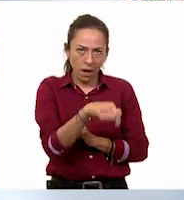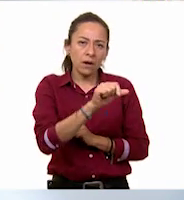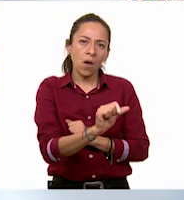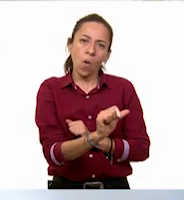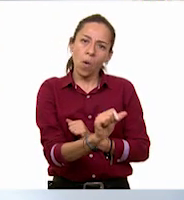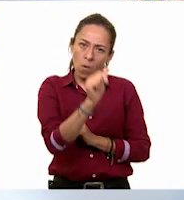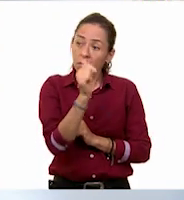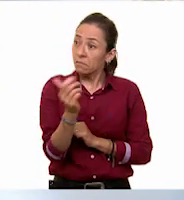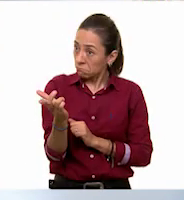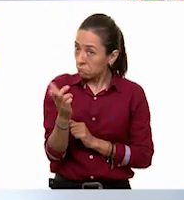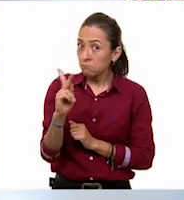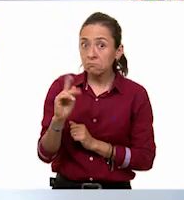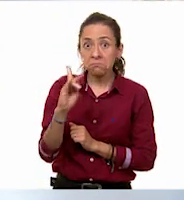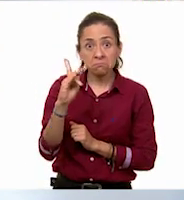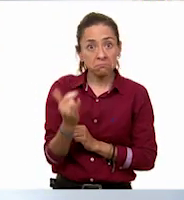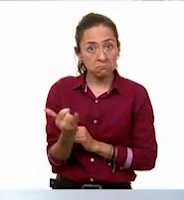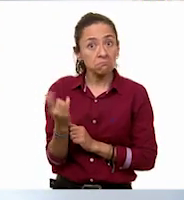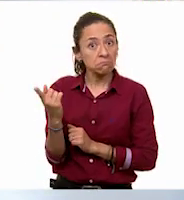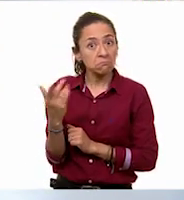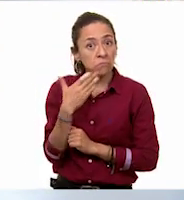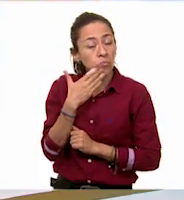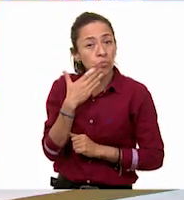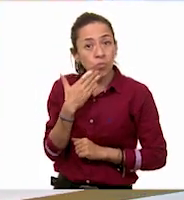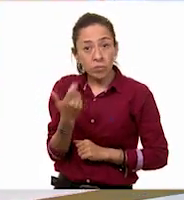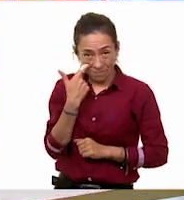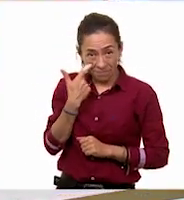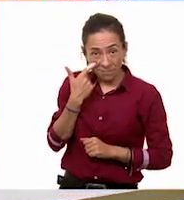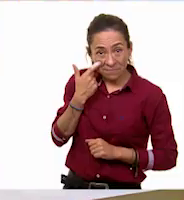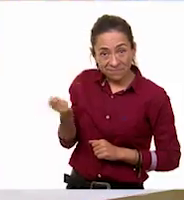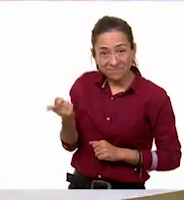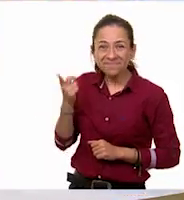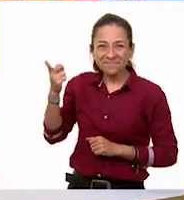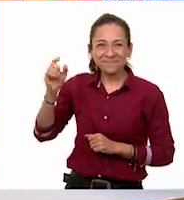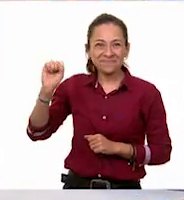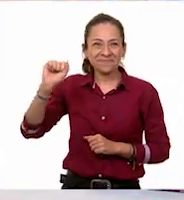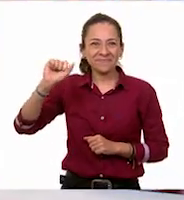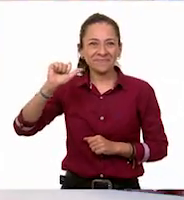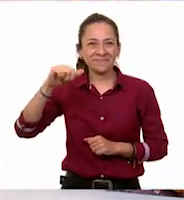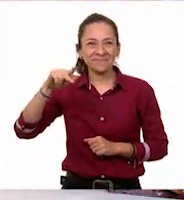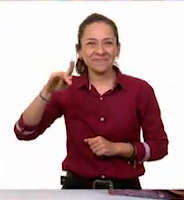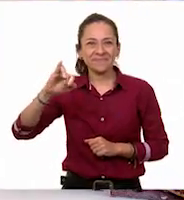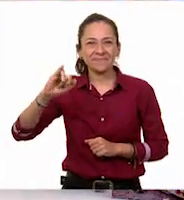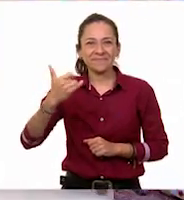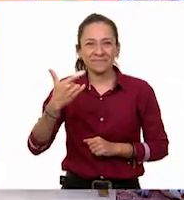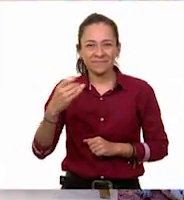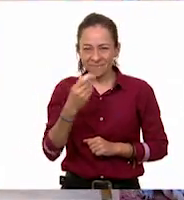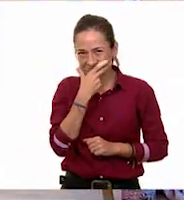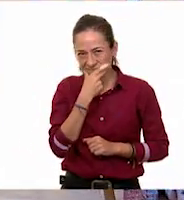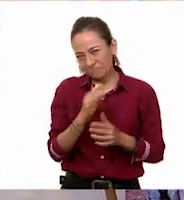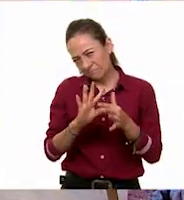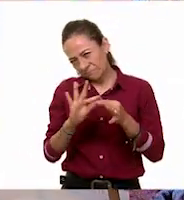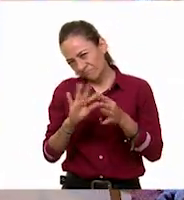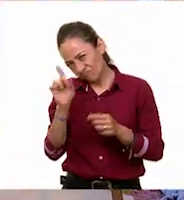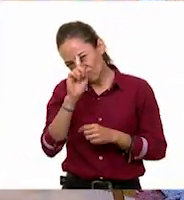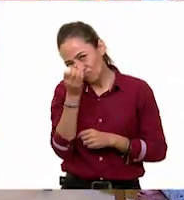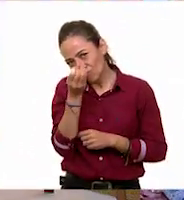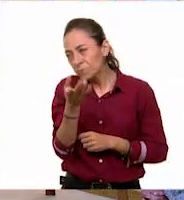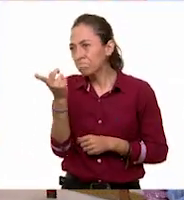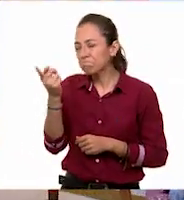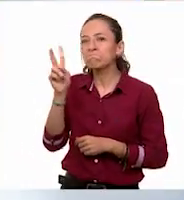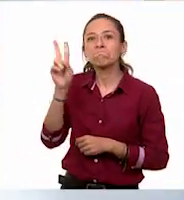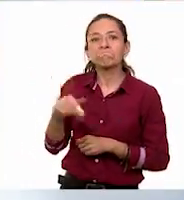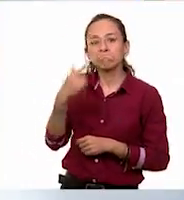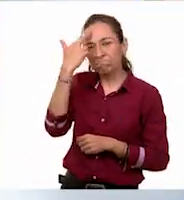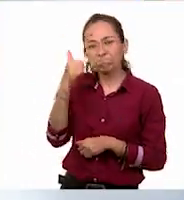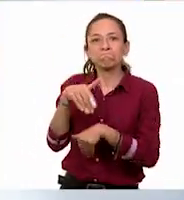Como ustedes pueden ver, nosotros seguimos el consejo de Santiago. Tenemos nuestra circulación, tenemos